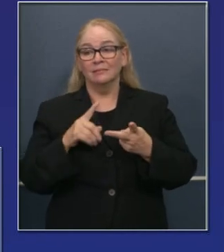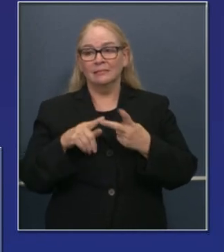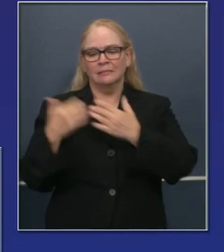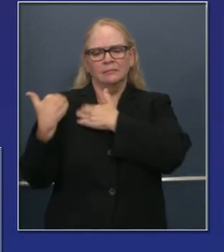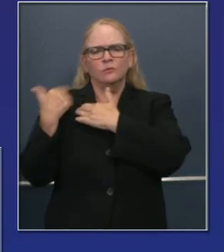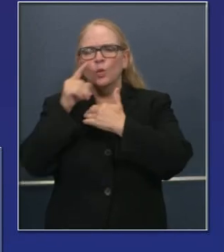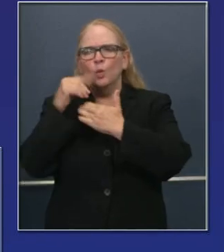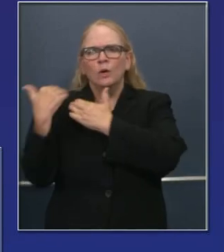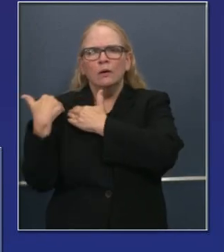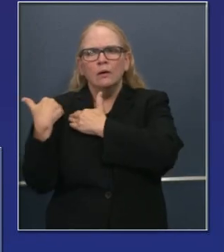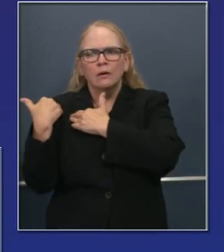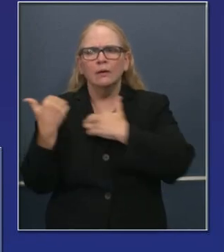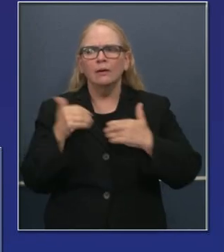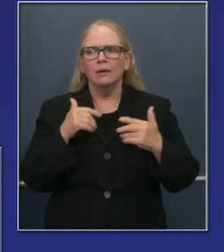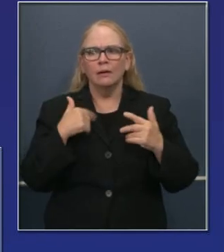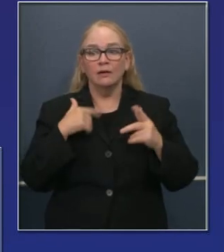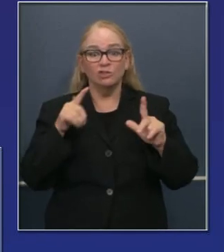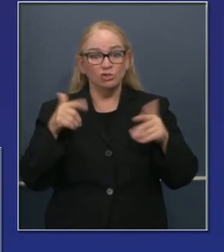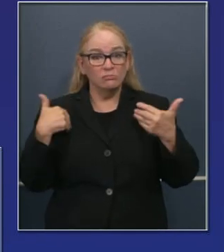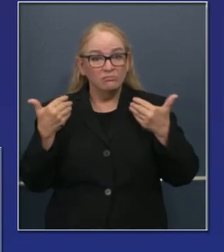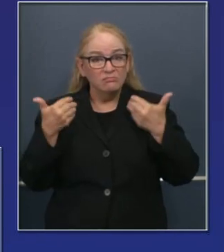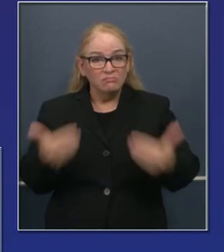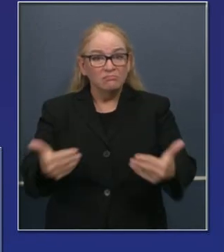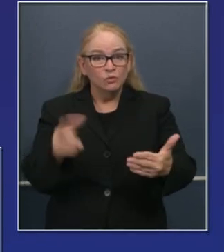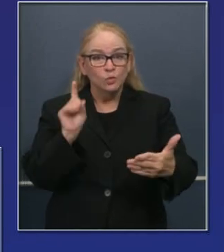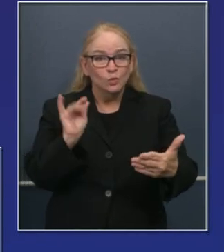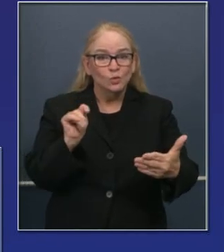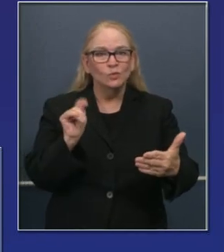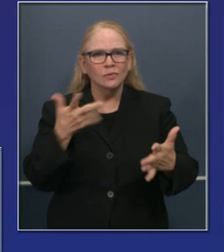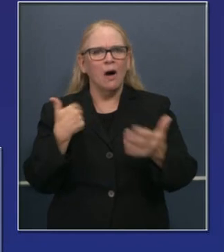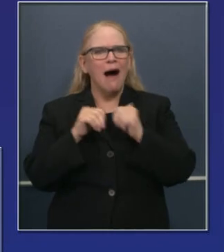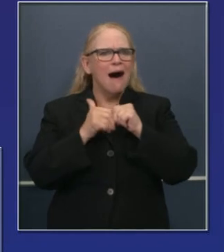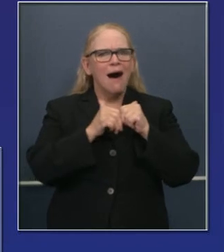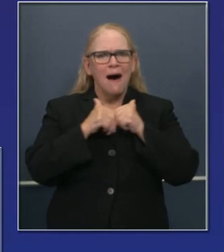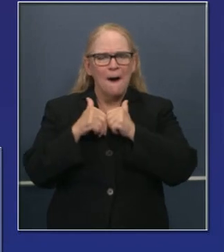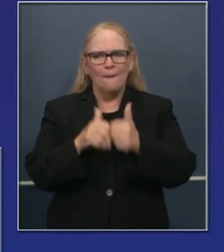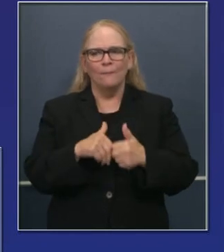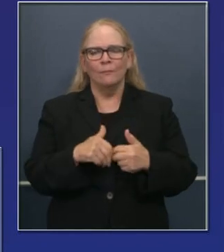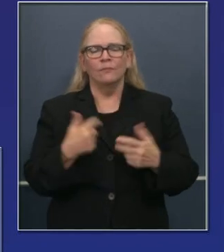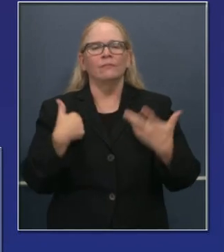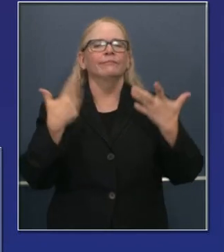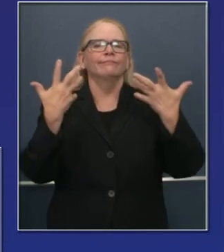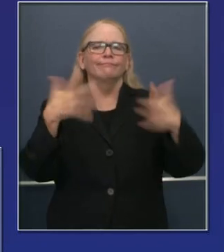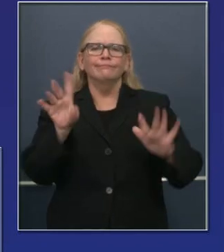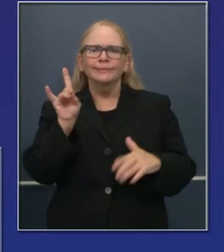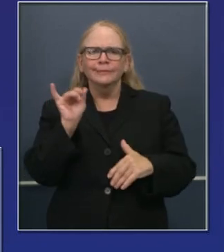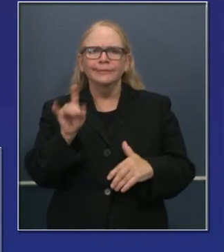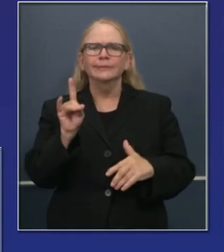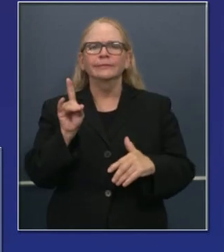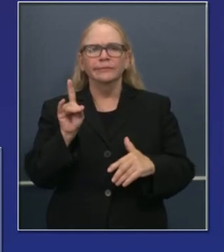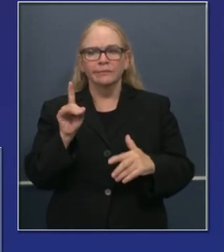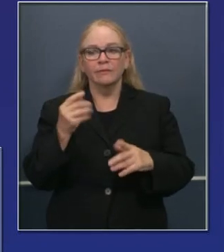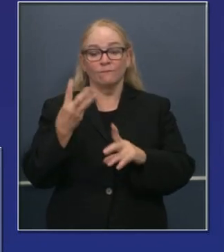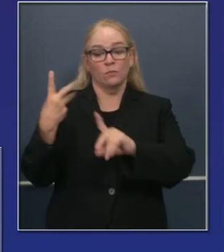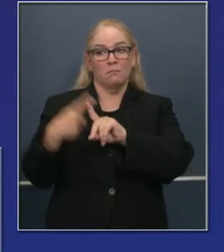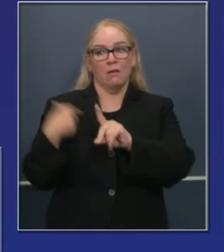las deficiencias. Por muchos meses hemos tenido el deseo de